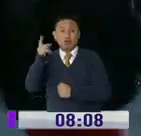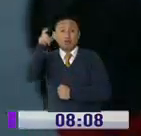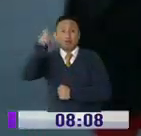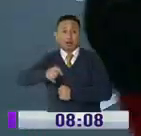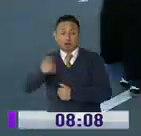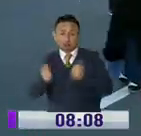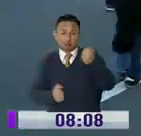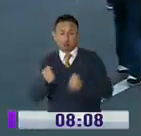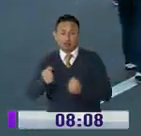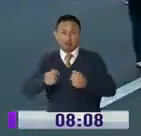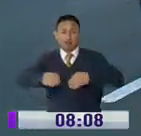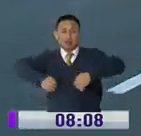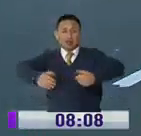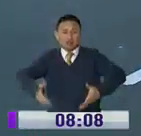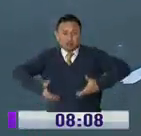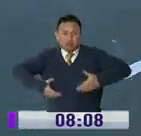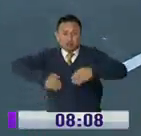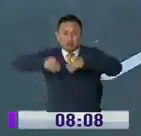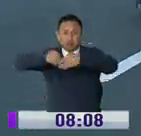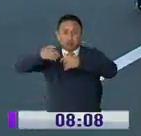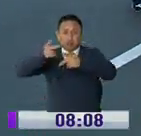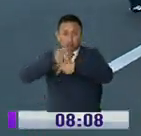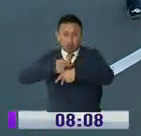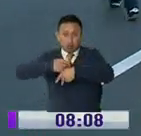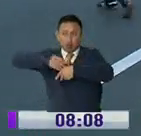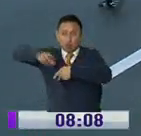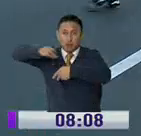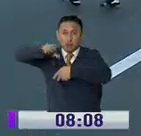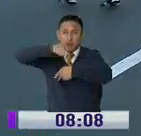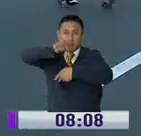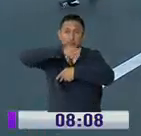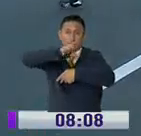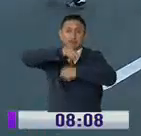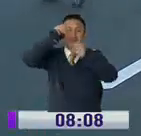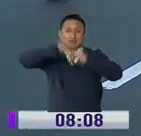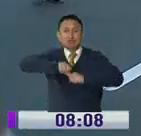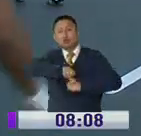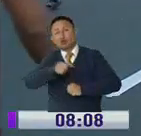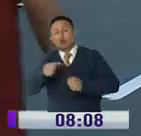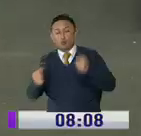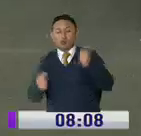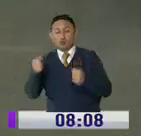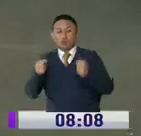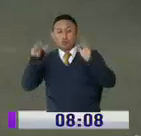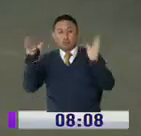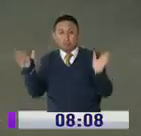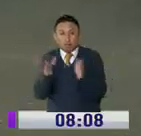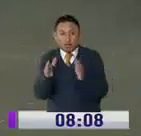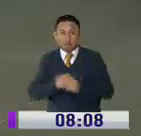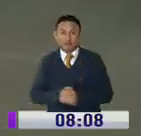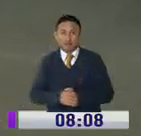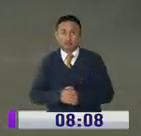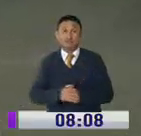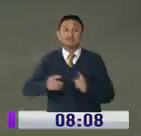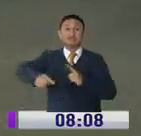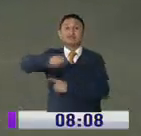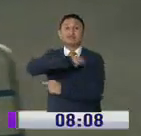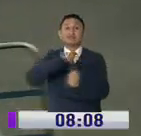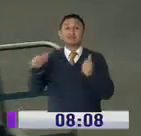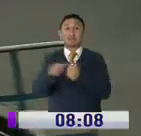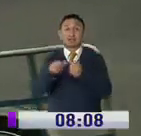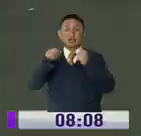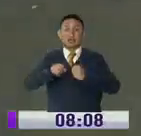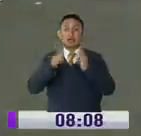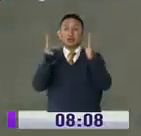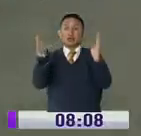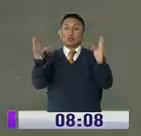los vehículos de carga y descarga para abastecer a los mercados minoristas del Distrito Metropolitano de Quito. Las vías aledañas al mercado mayorista serán